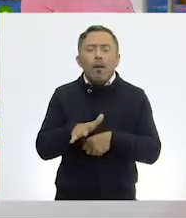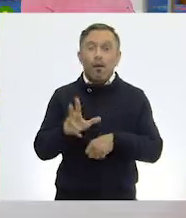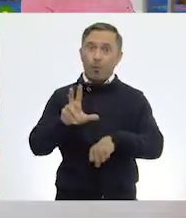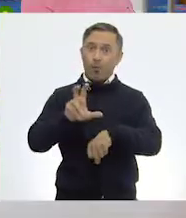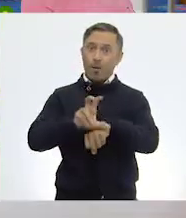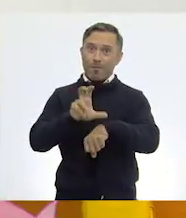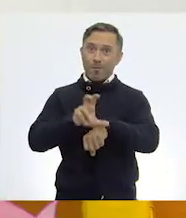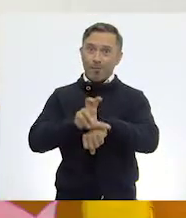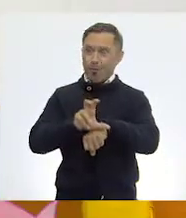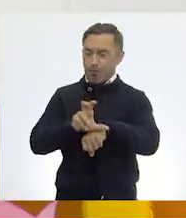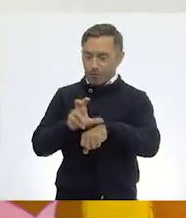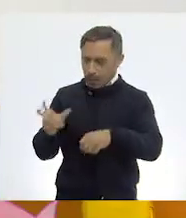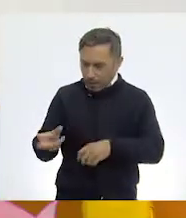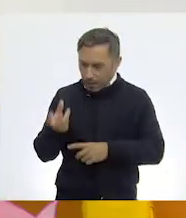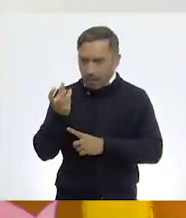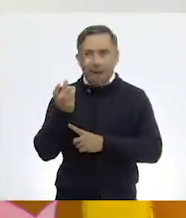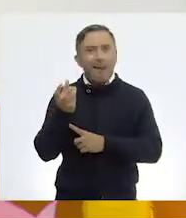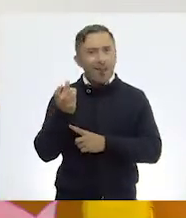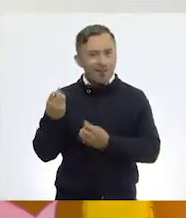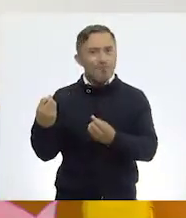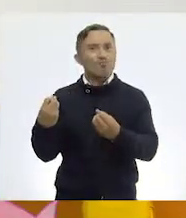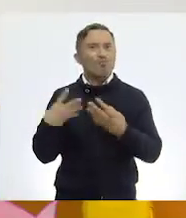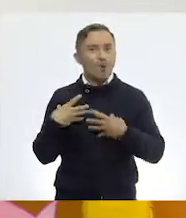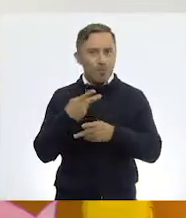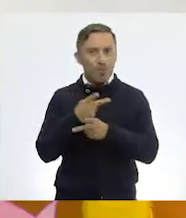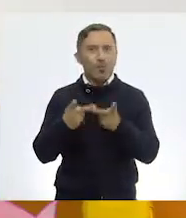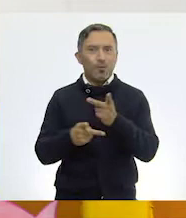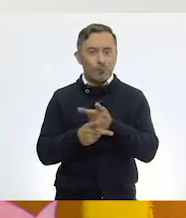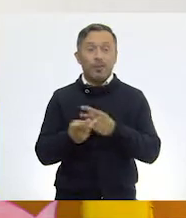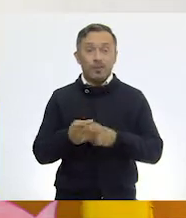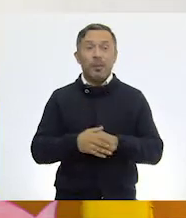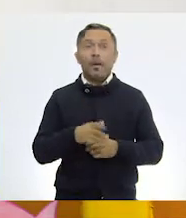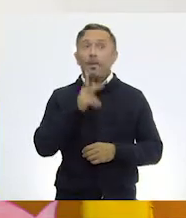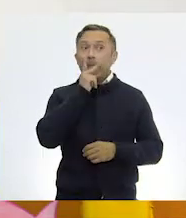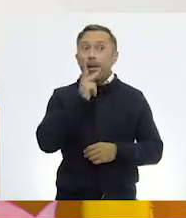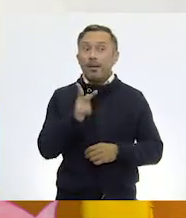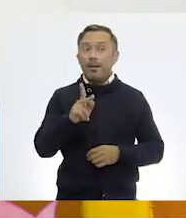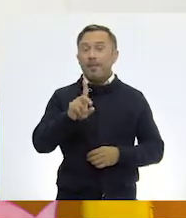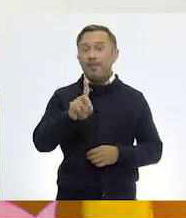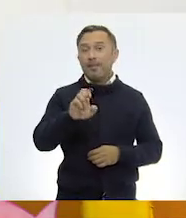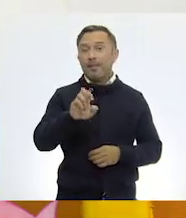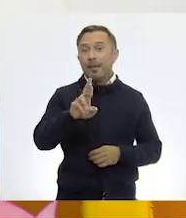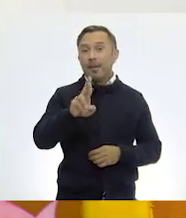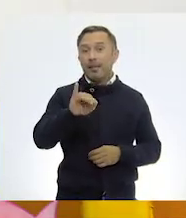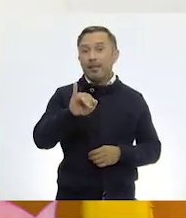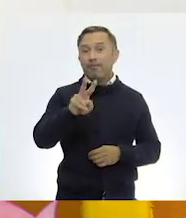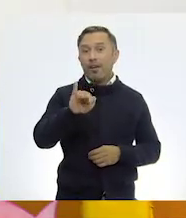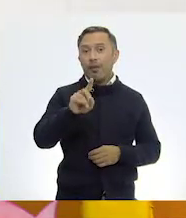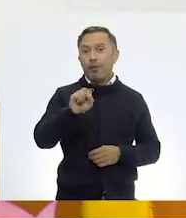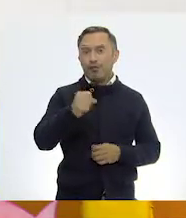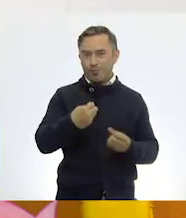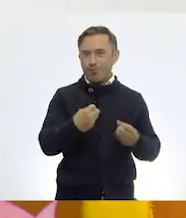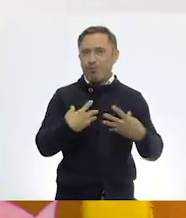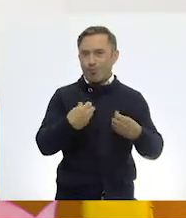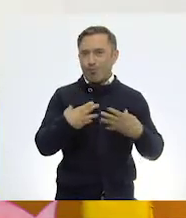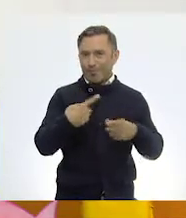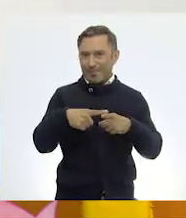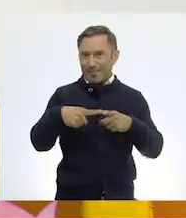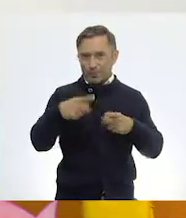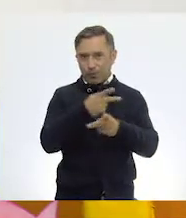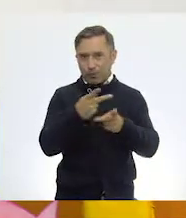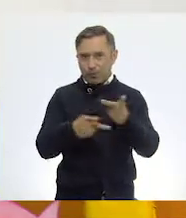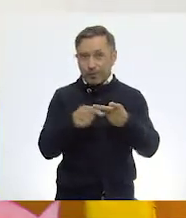bien. Entonces voy a pegar la palabra derivados en animales domésticos. Muy bien.